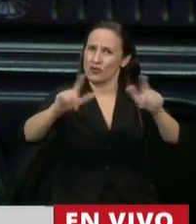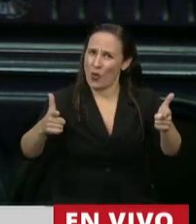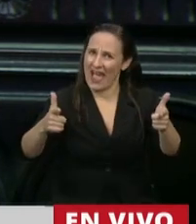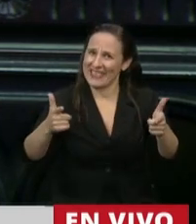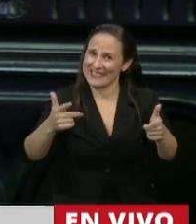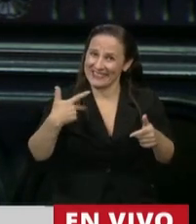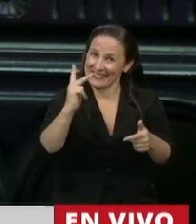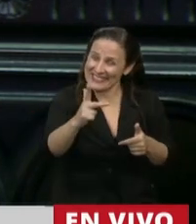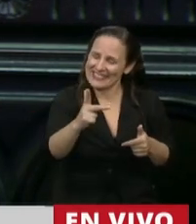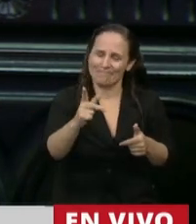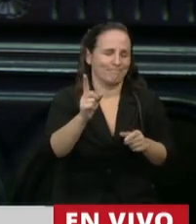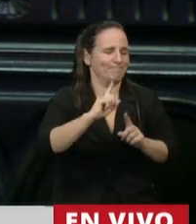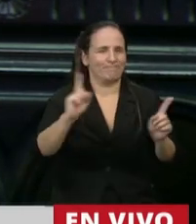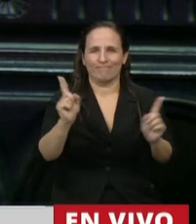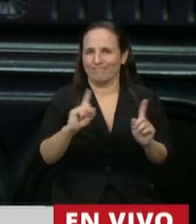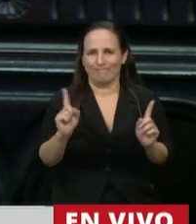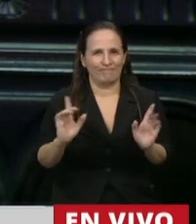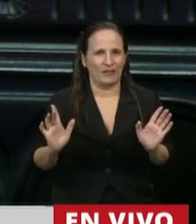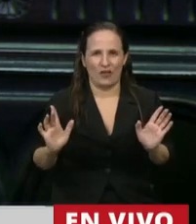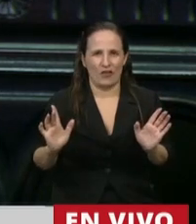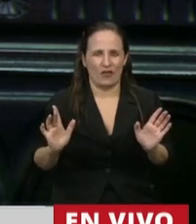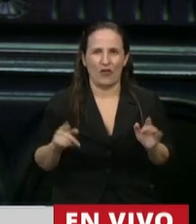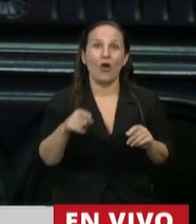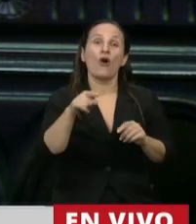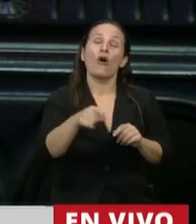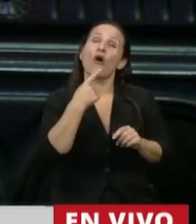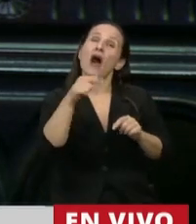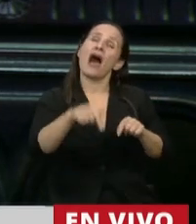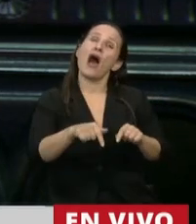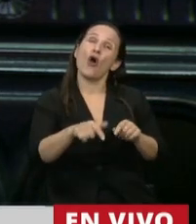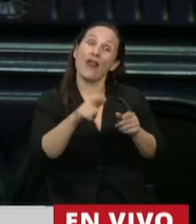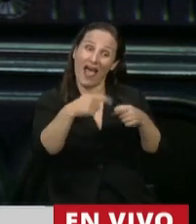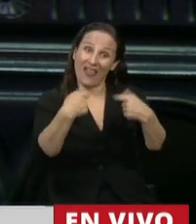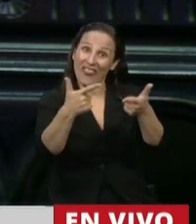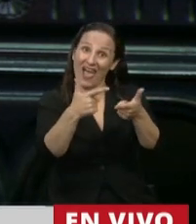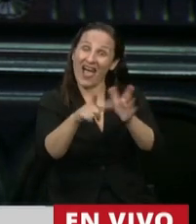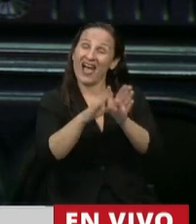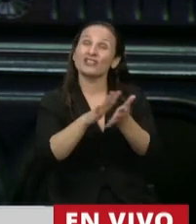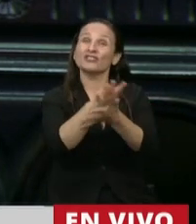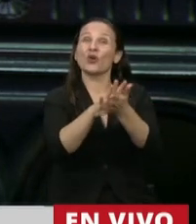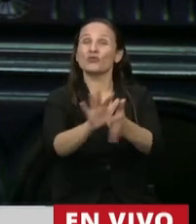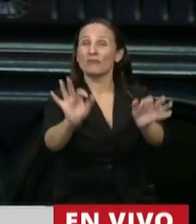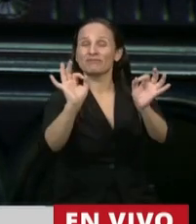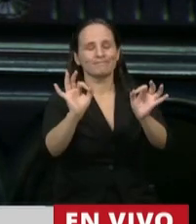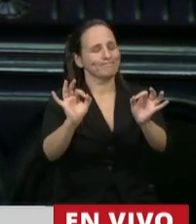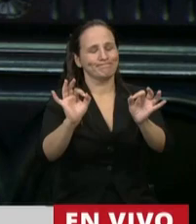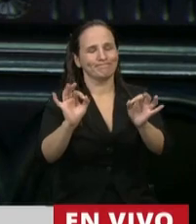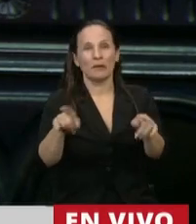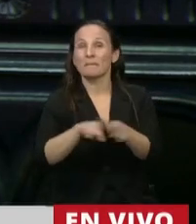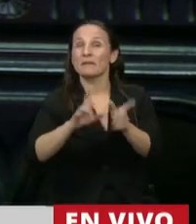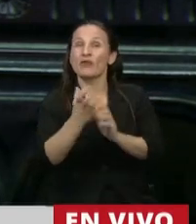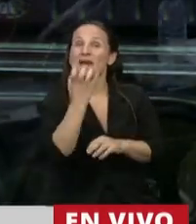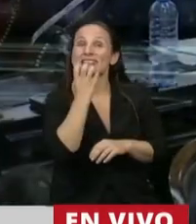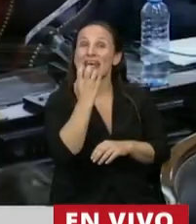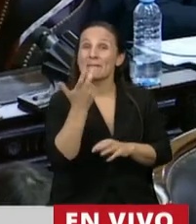no pensemos que esto es la panacea. En definitiva, como decía Sarmiento, señor Presidente, el